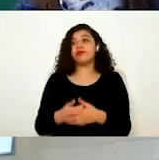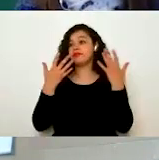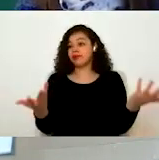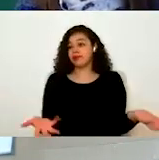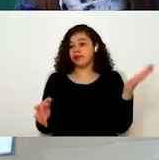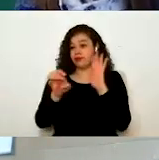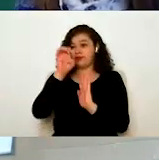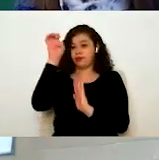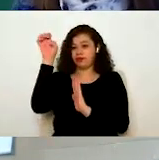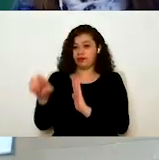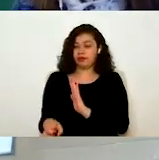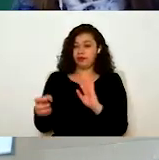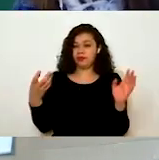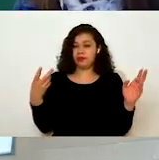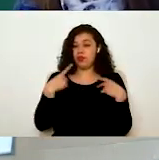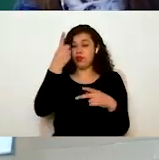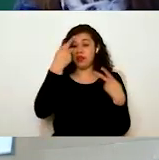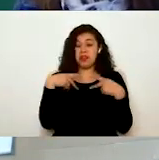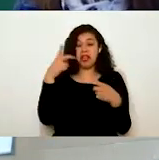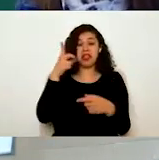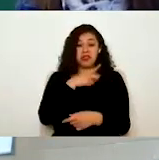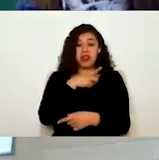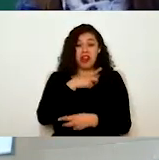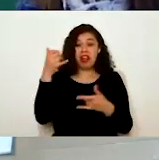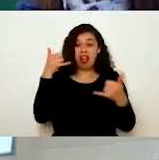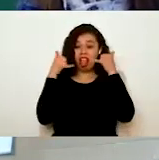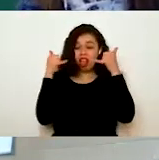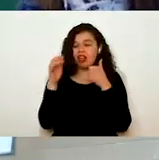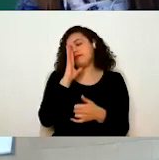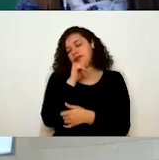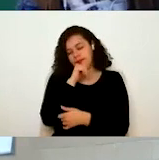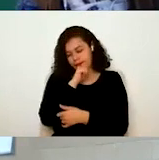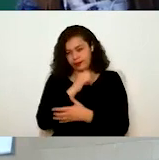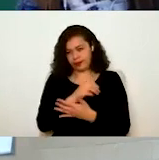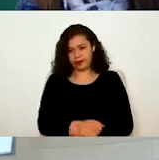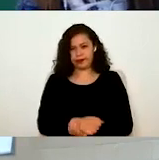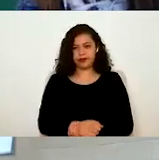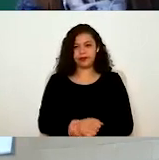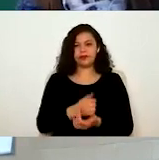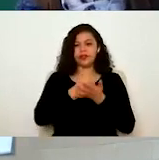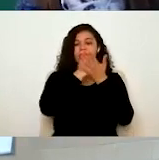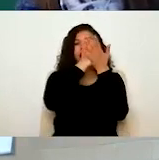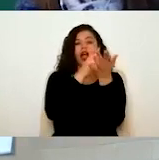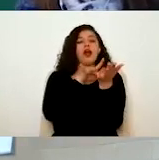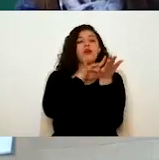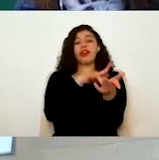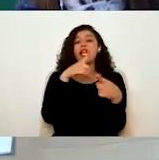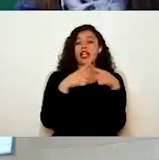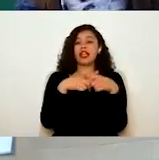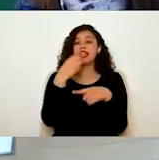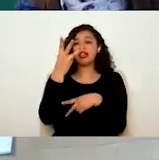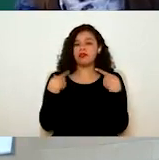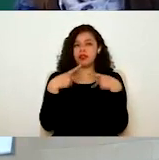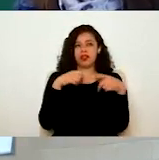persona, pues si no nos damos abasto. Ahí tenemos el apoyo de tres personas que nos vamos rolando.